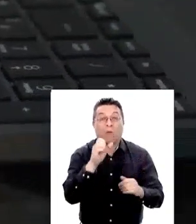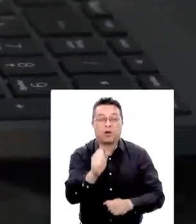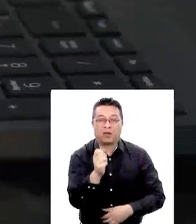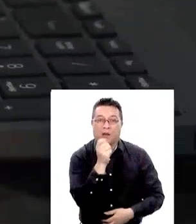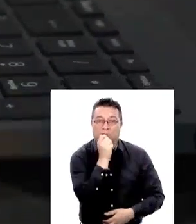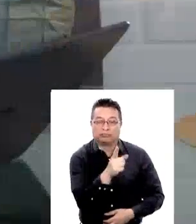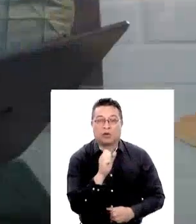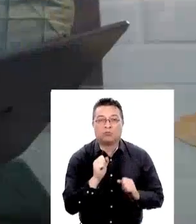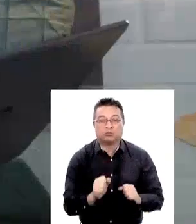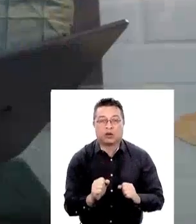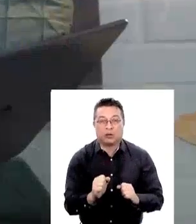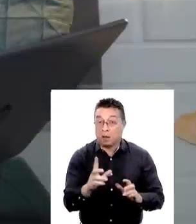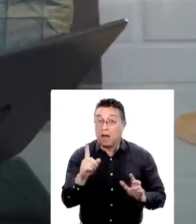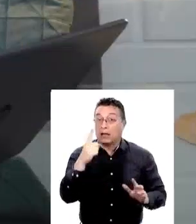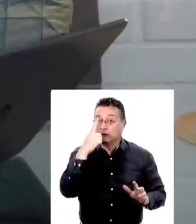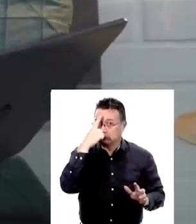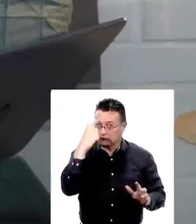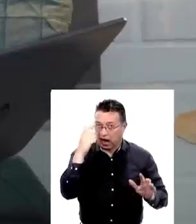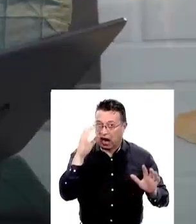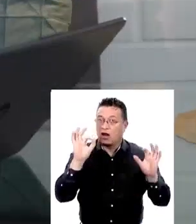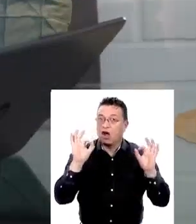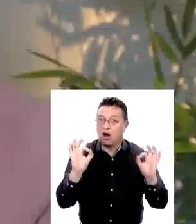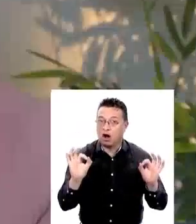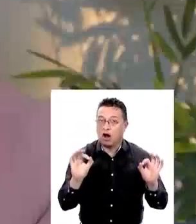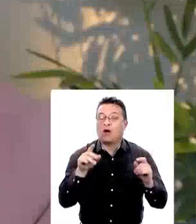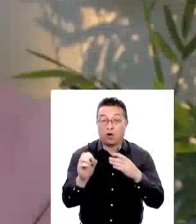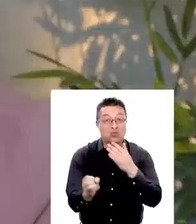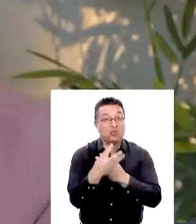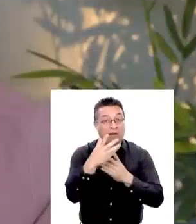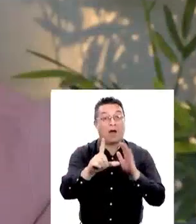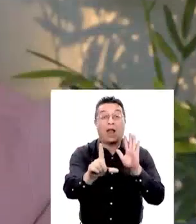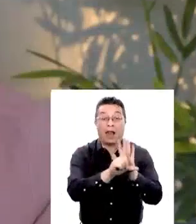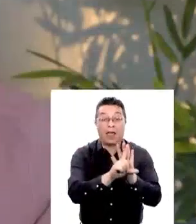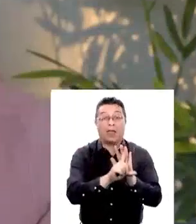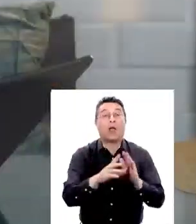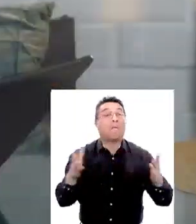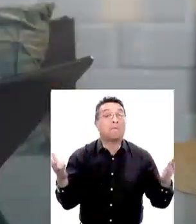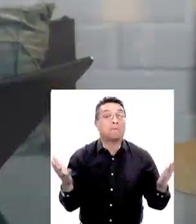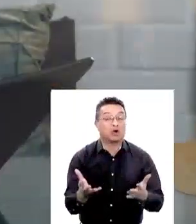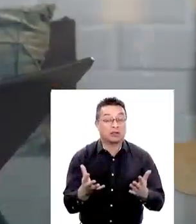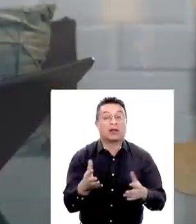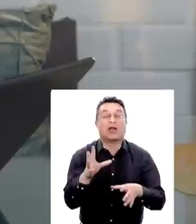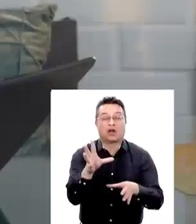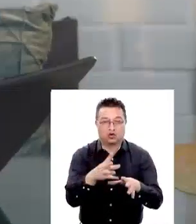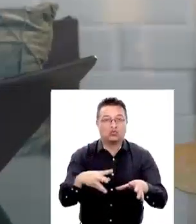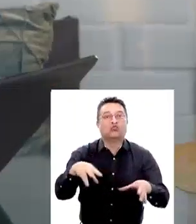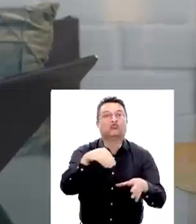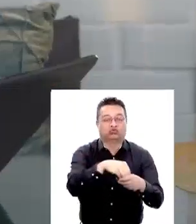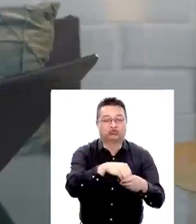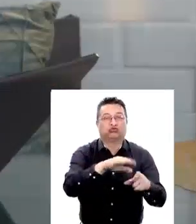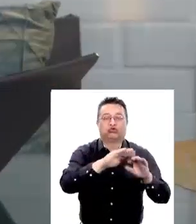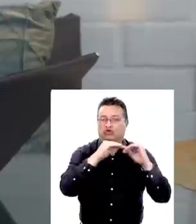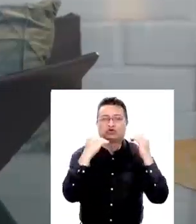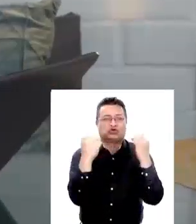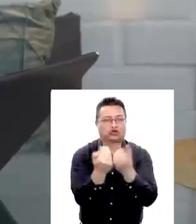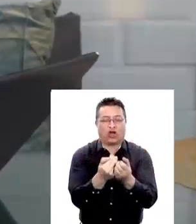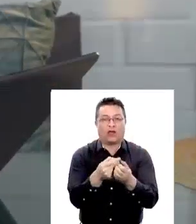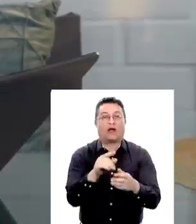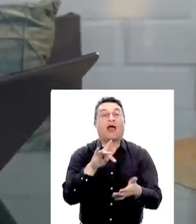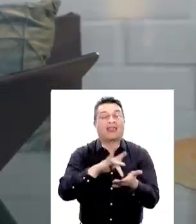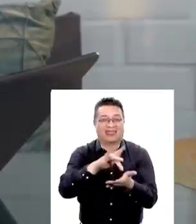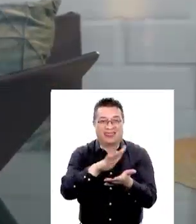La cosa es seria con esta nueva ley porque incluye todas las cuentas de quien deba,